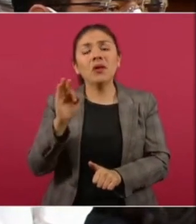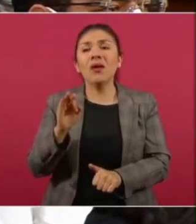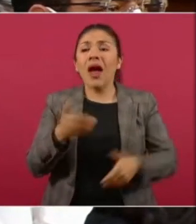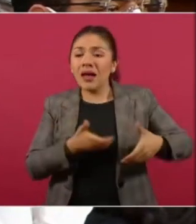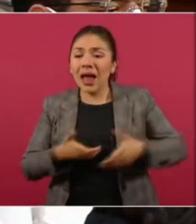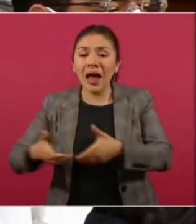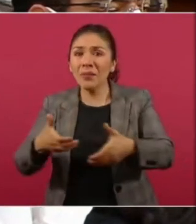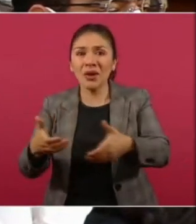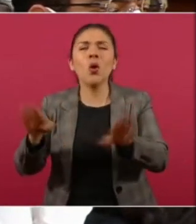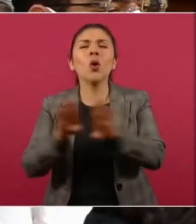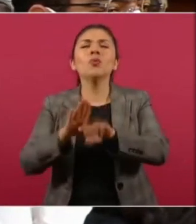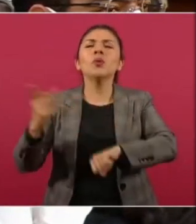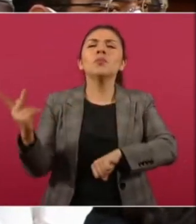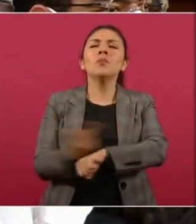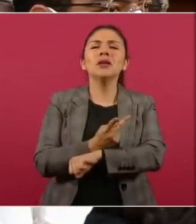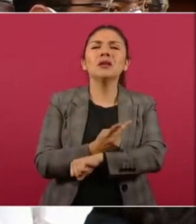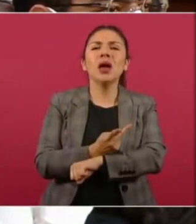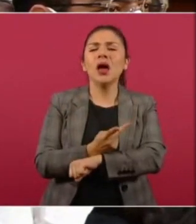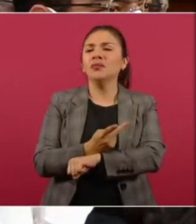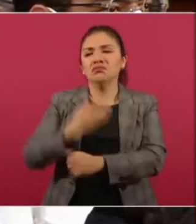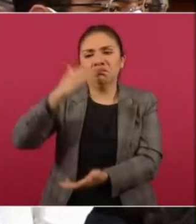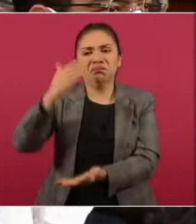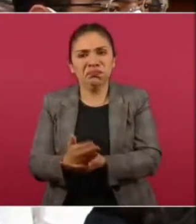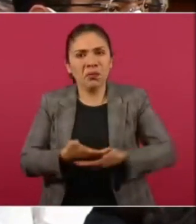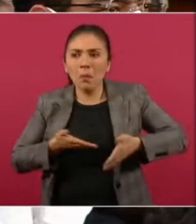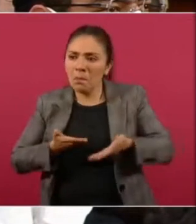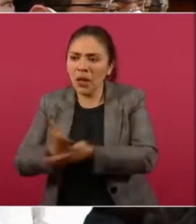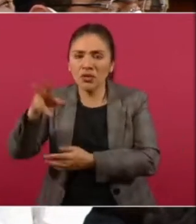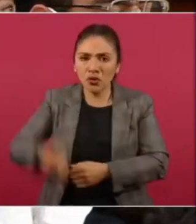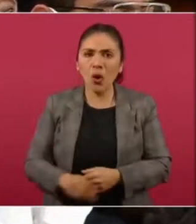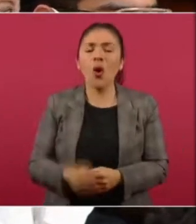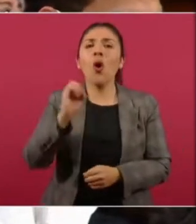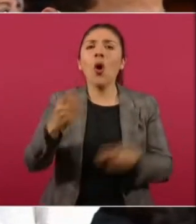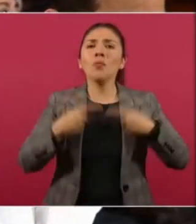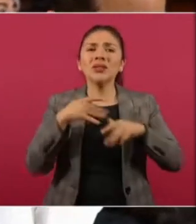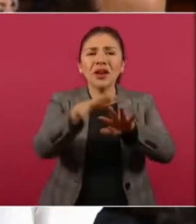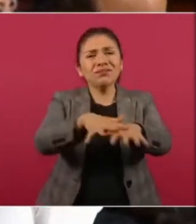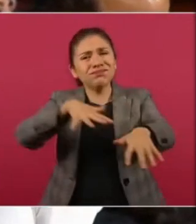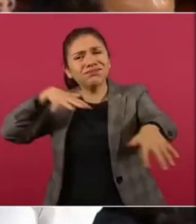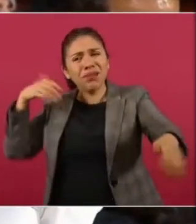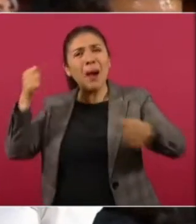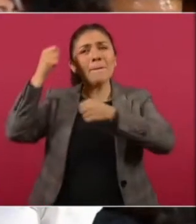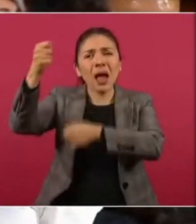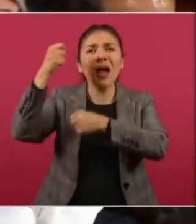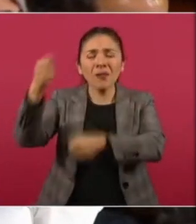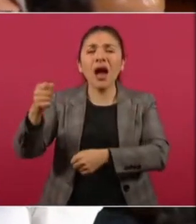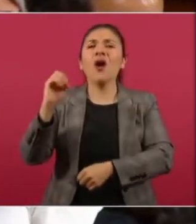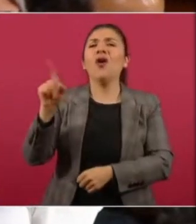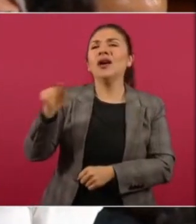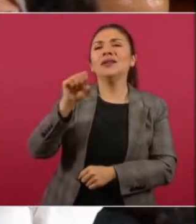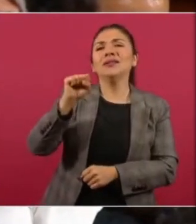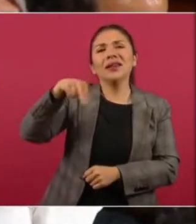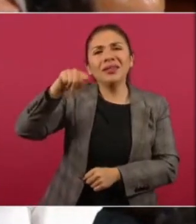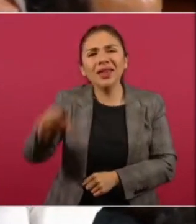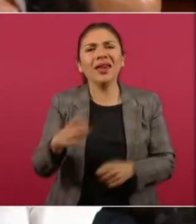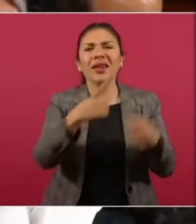camino, como está pasando, que si ya le hicieron una manifestación, que si ya los del CENTE, o sea, si ya...